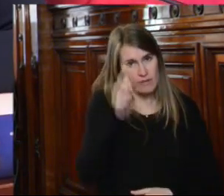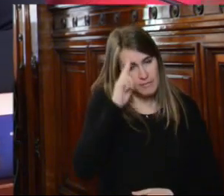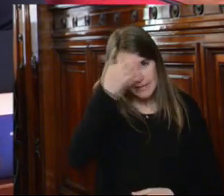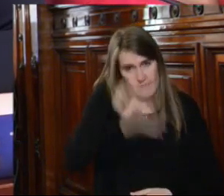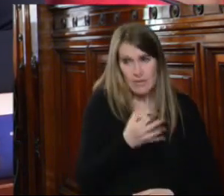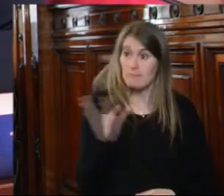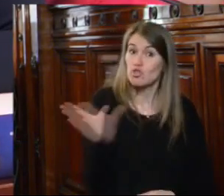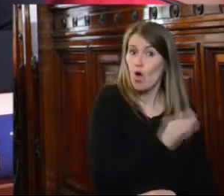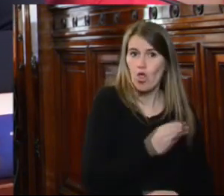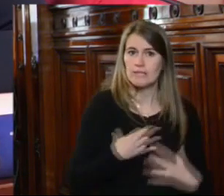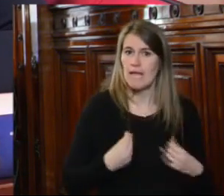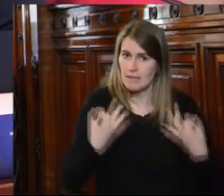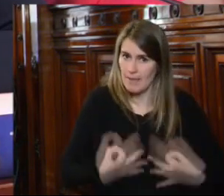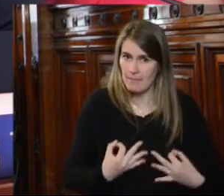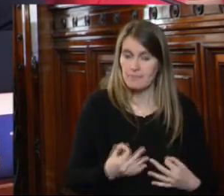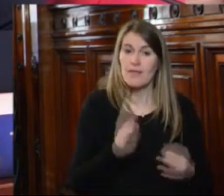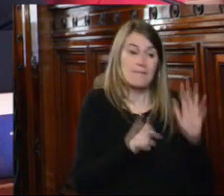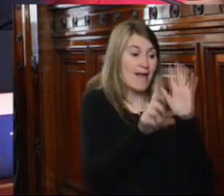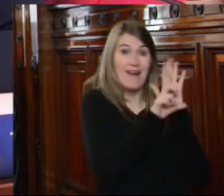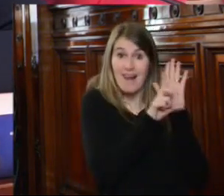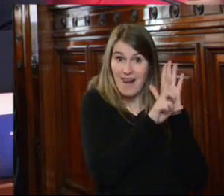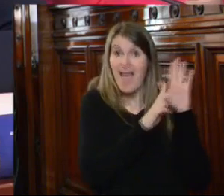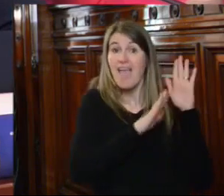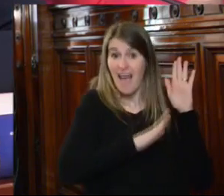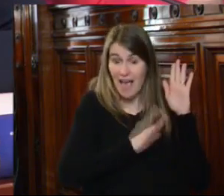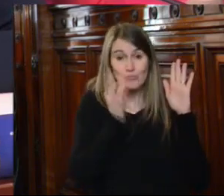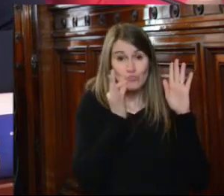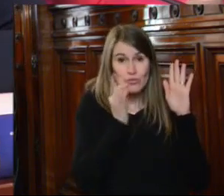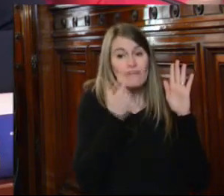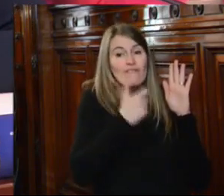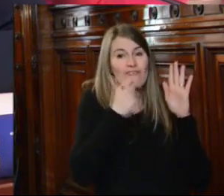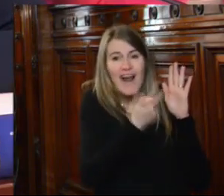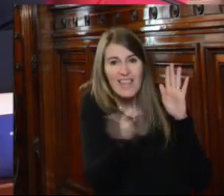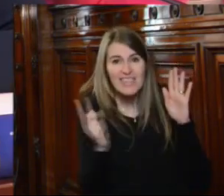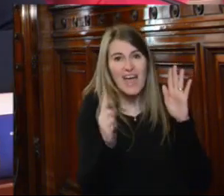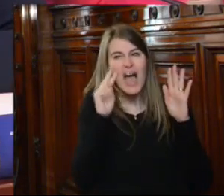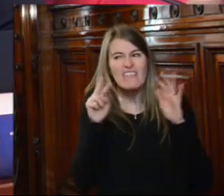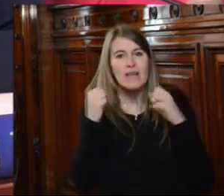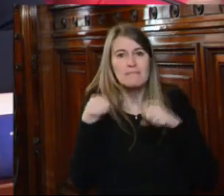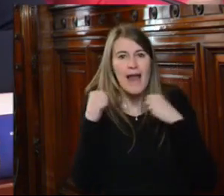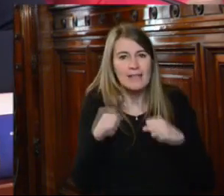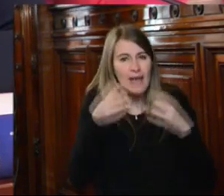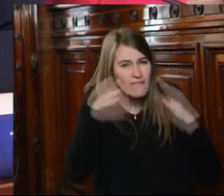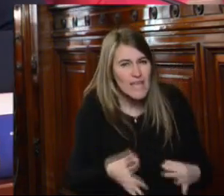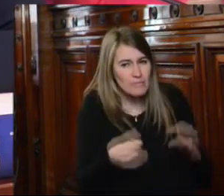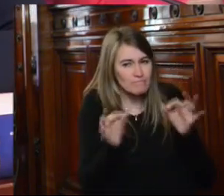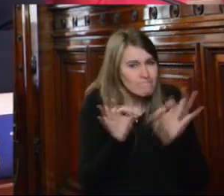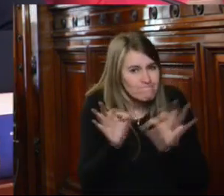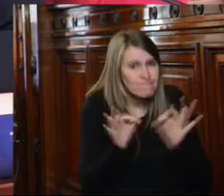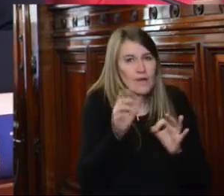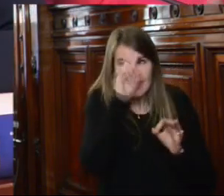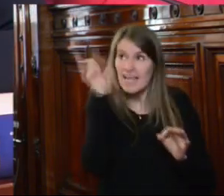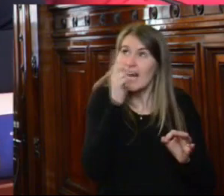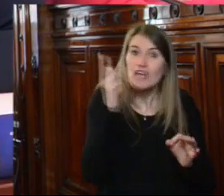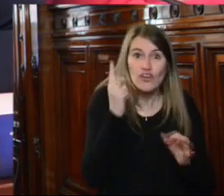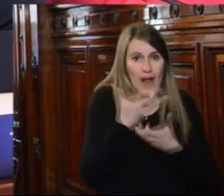en la verificación de que las leyes las prácticas administrativas y políticas públicas se ajusten a las normas internacionales